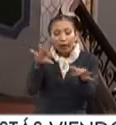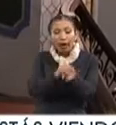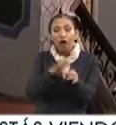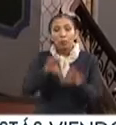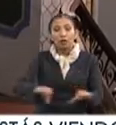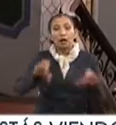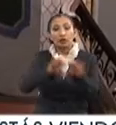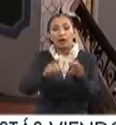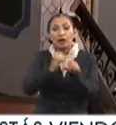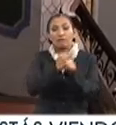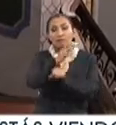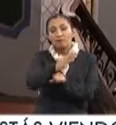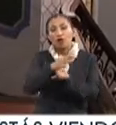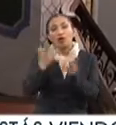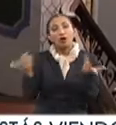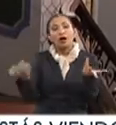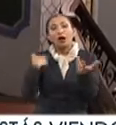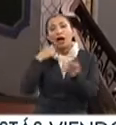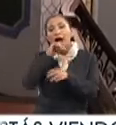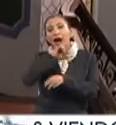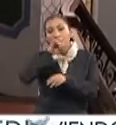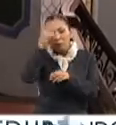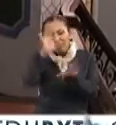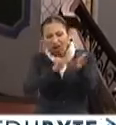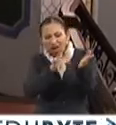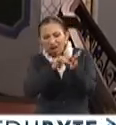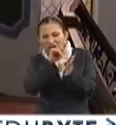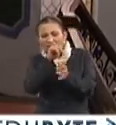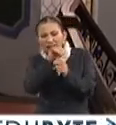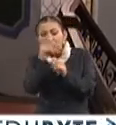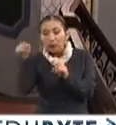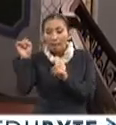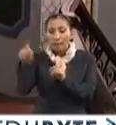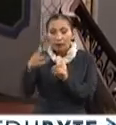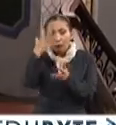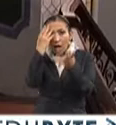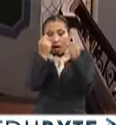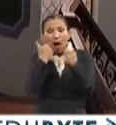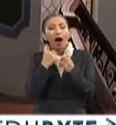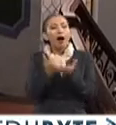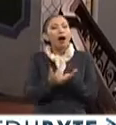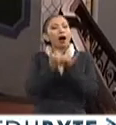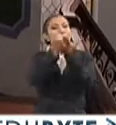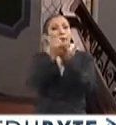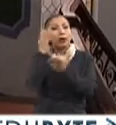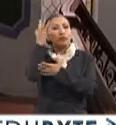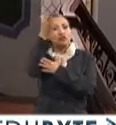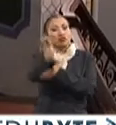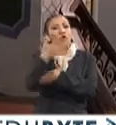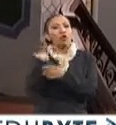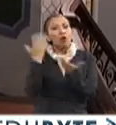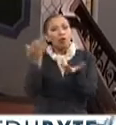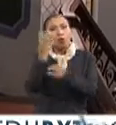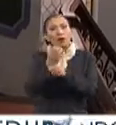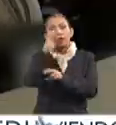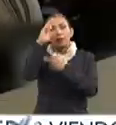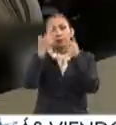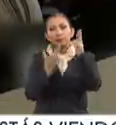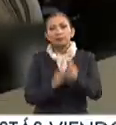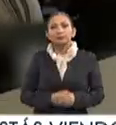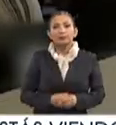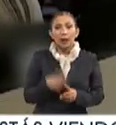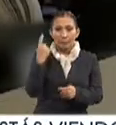que ver con computación informática, con alfabetización de datos, para que tengan justamente las herramientas para poder enfrentar esta cuarta revolución.